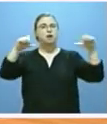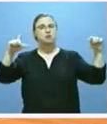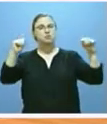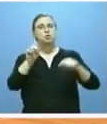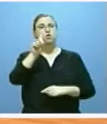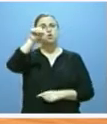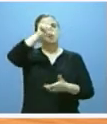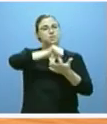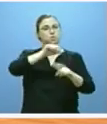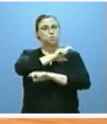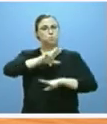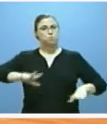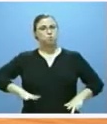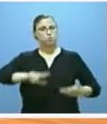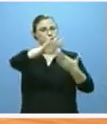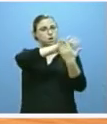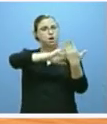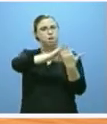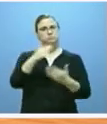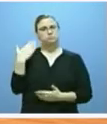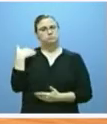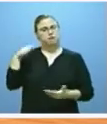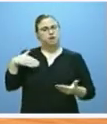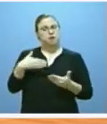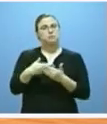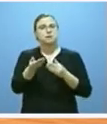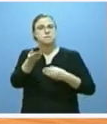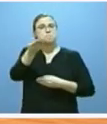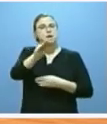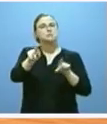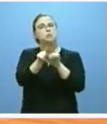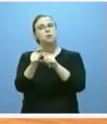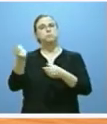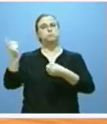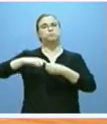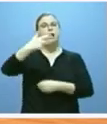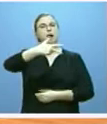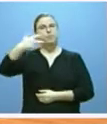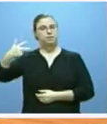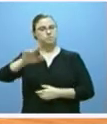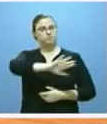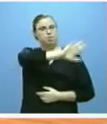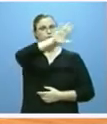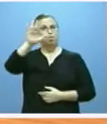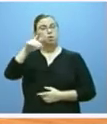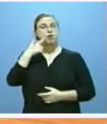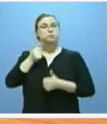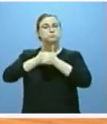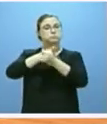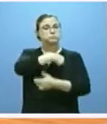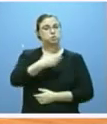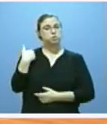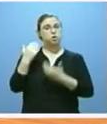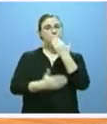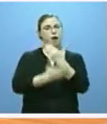norte y centro de Portugal y que desde hace unos meses se ha ampliado con la adhesión de Cantabria. El comité de seguimiento celebrado en abril